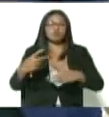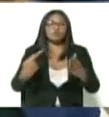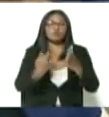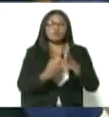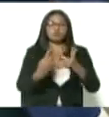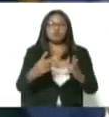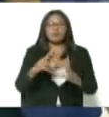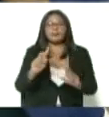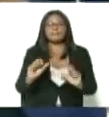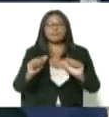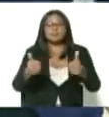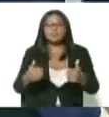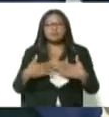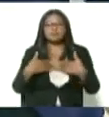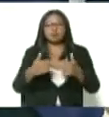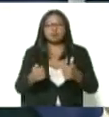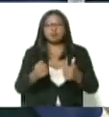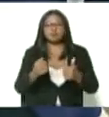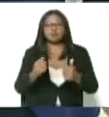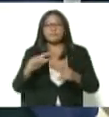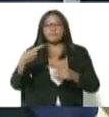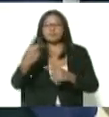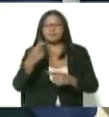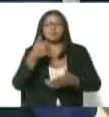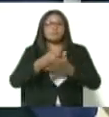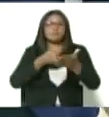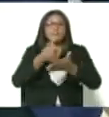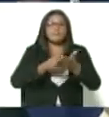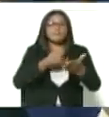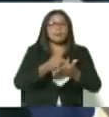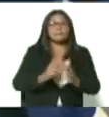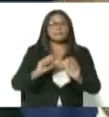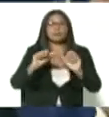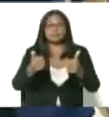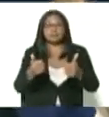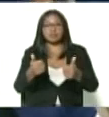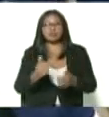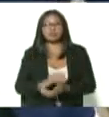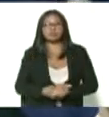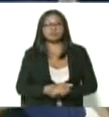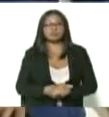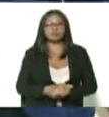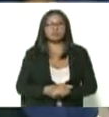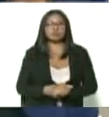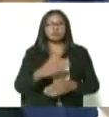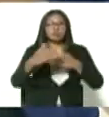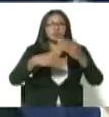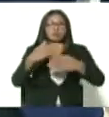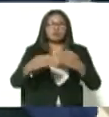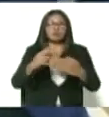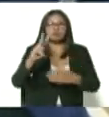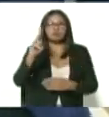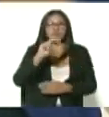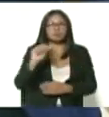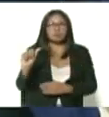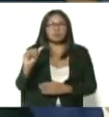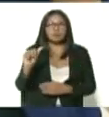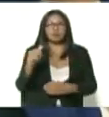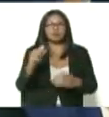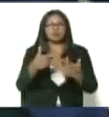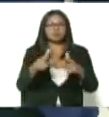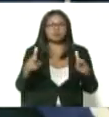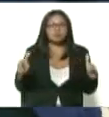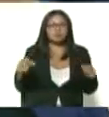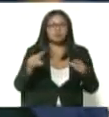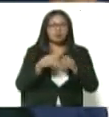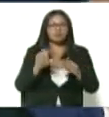personal sanitario por estar estos en la primera línea de combate contra esta enfermedad progresivamente y por las próximas dos semanas se va a extender al